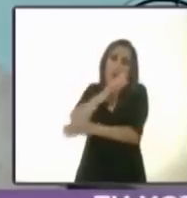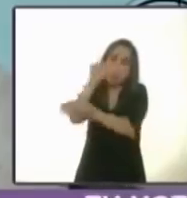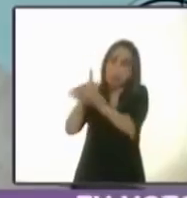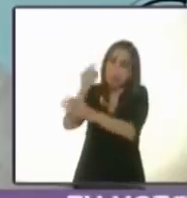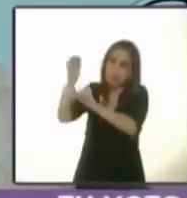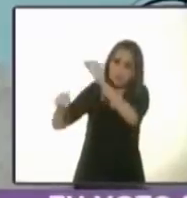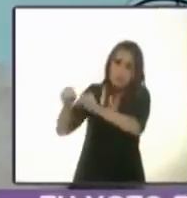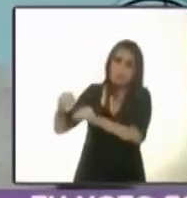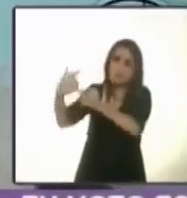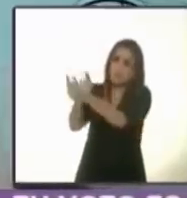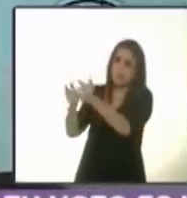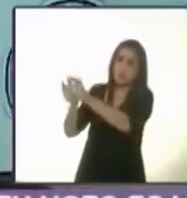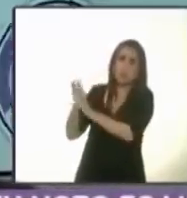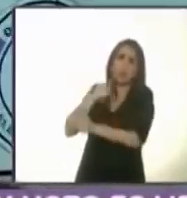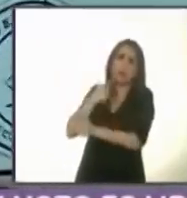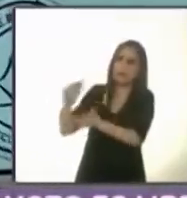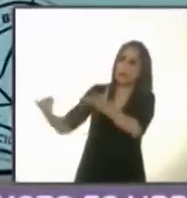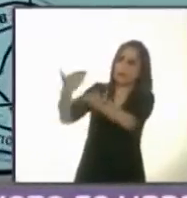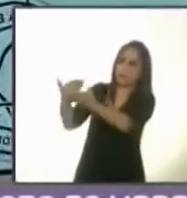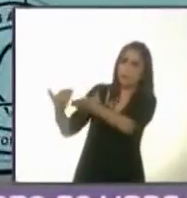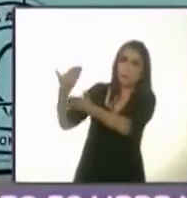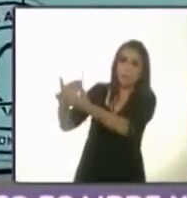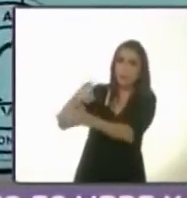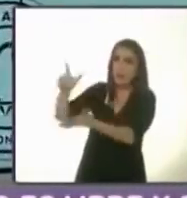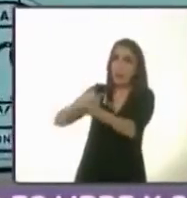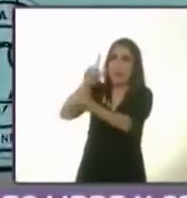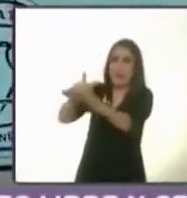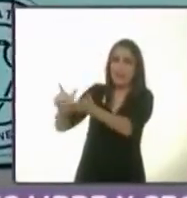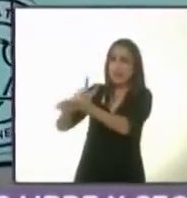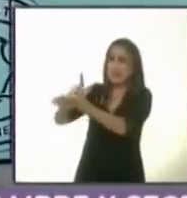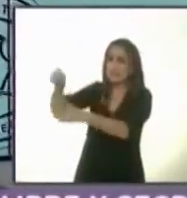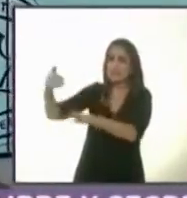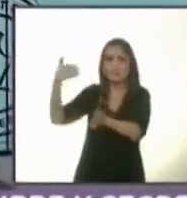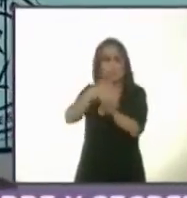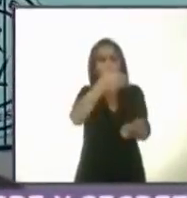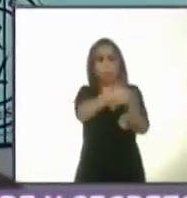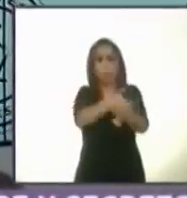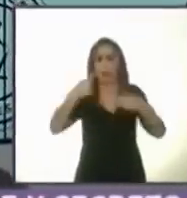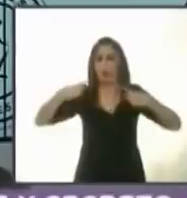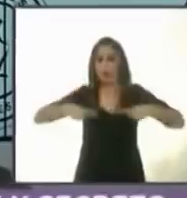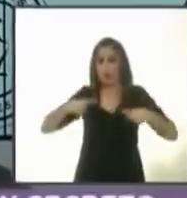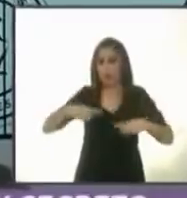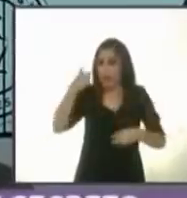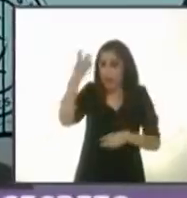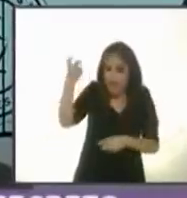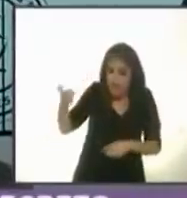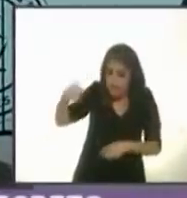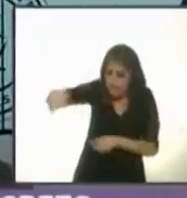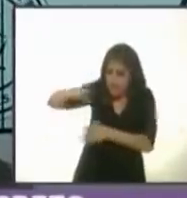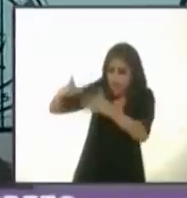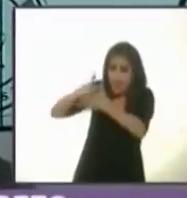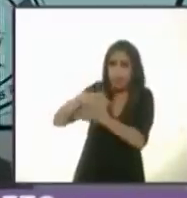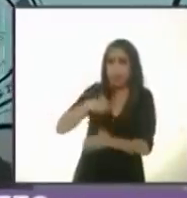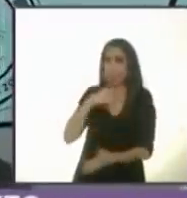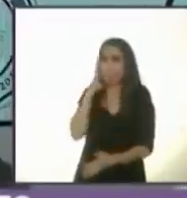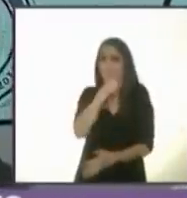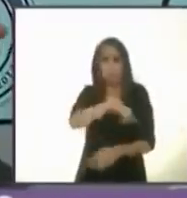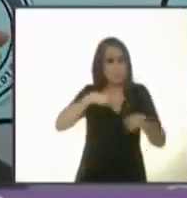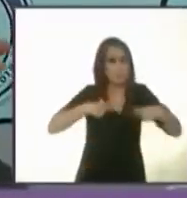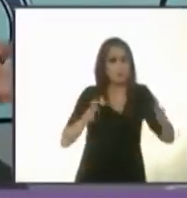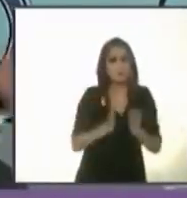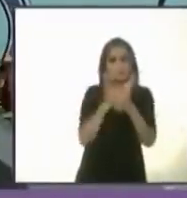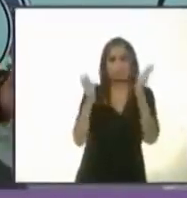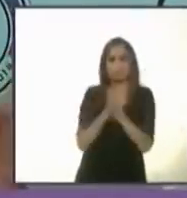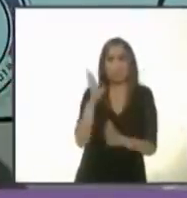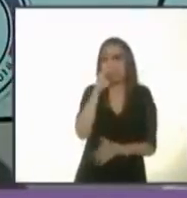que presentan nuestros partidos políticos, con nuestras leyes en contra, con nuestros reglamentos, todo eso inhibe esa participación. Claro